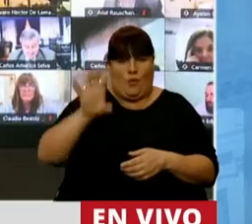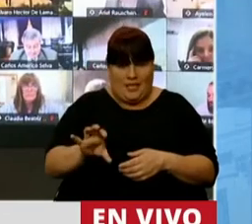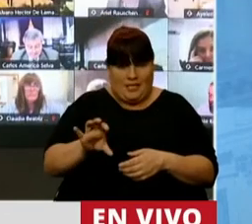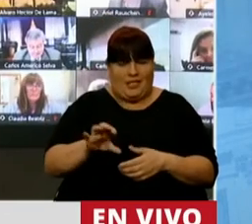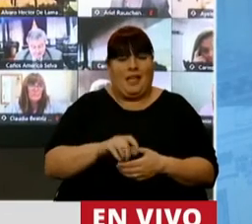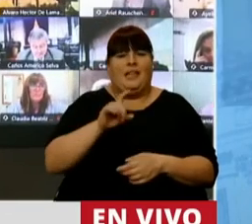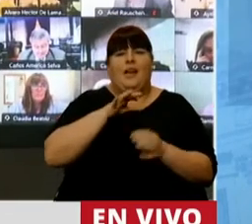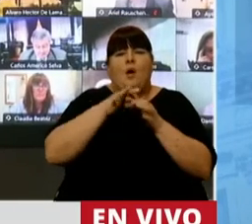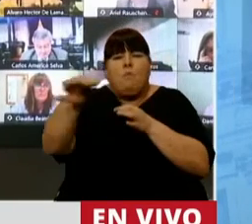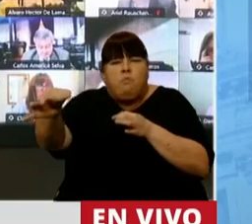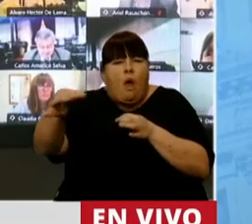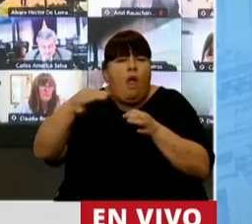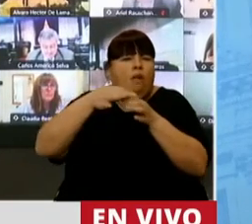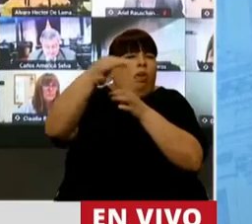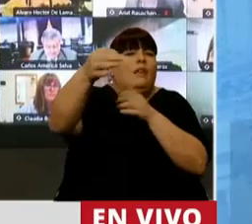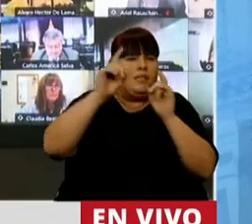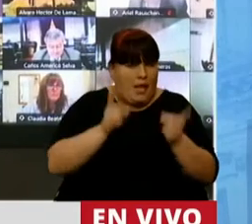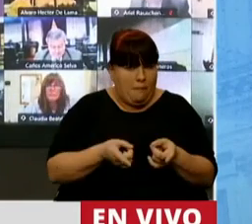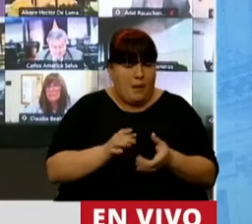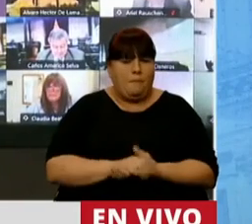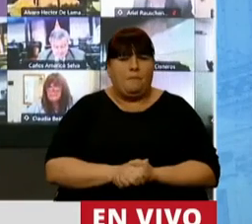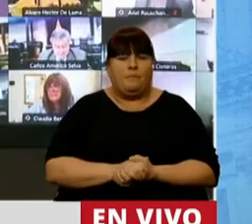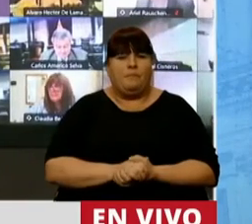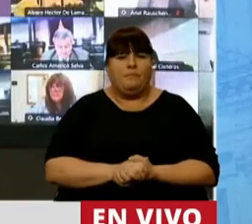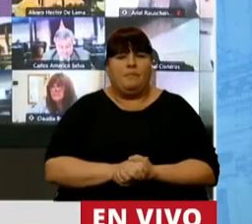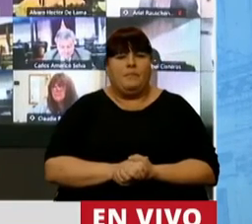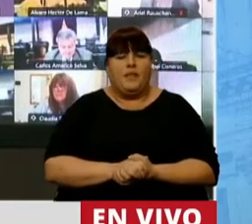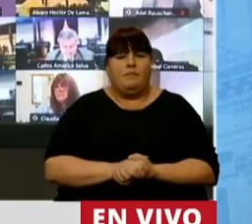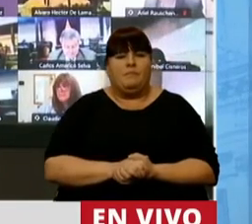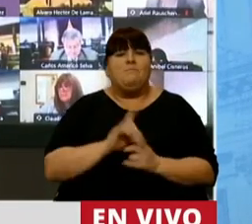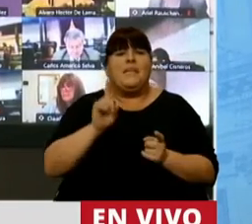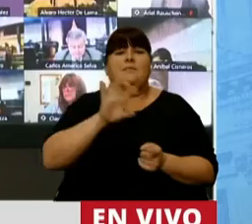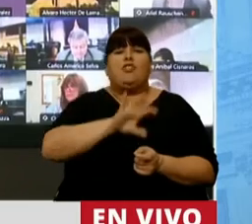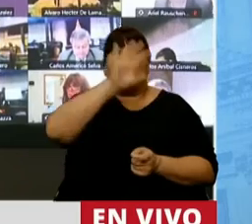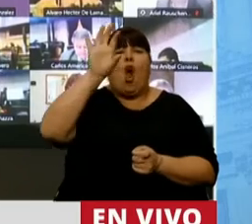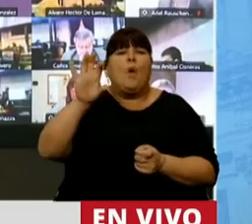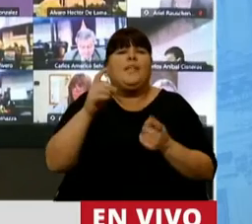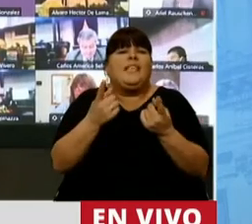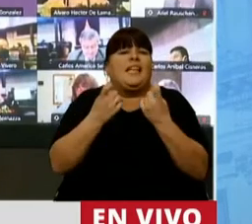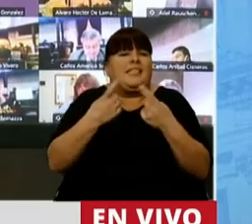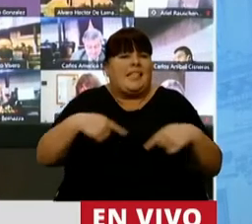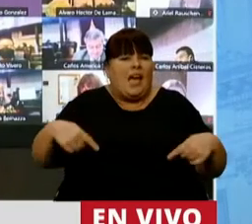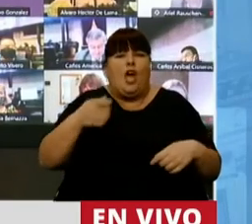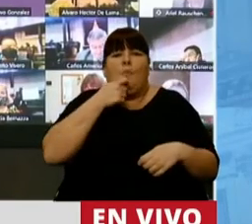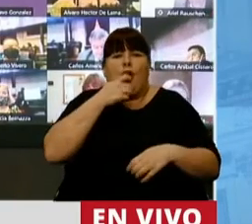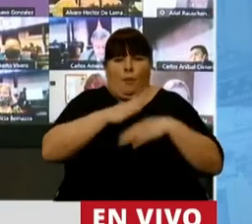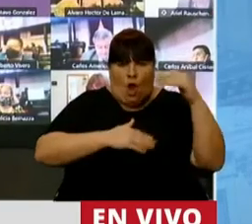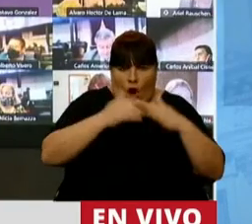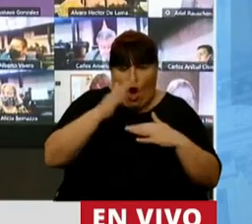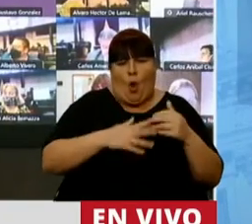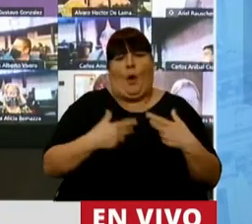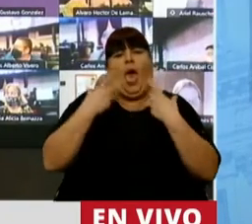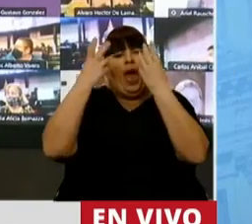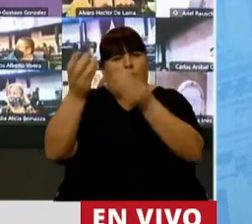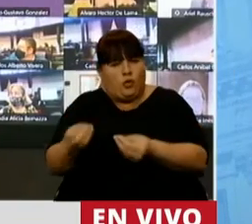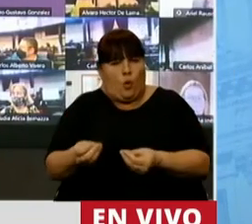con el interior profundo, con lo que las provincias necesitan, como las obras, las